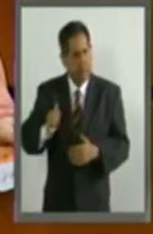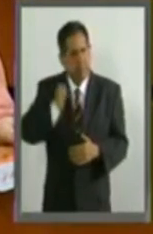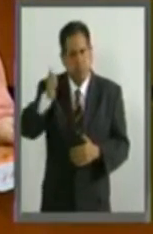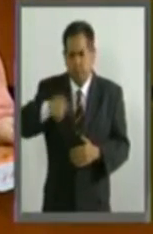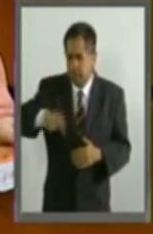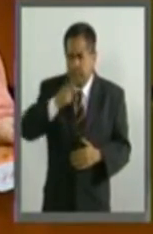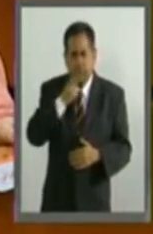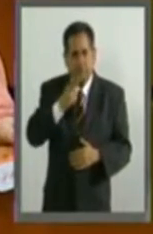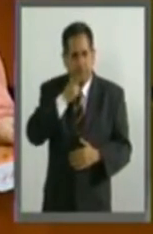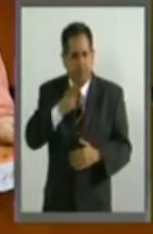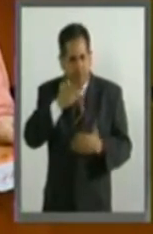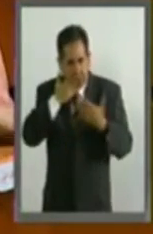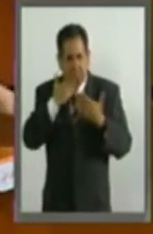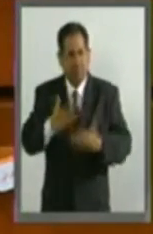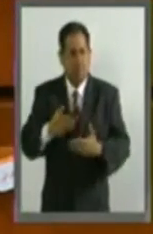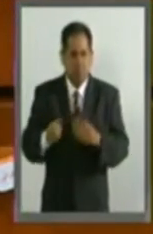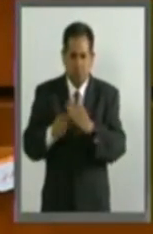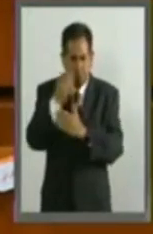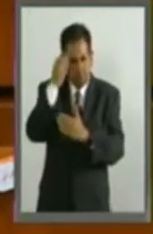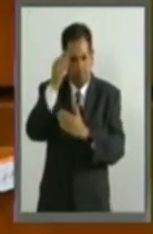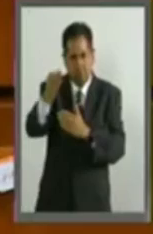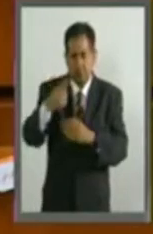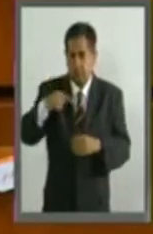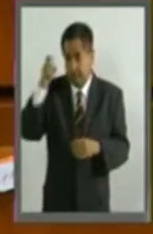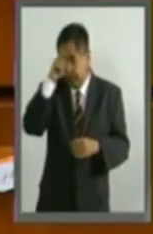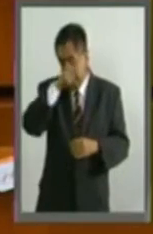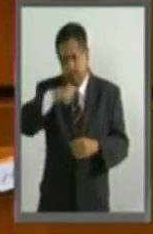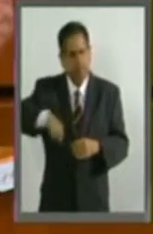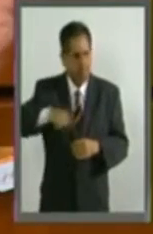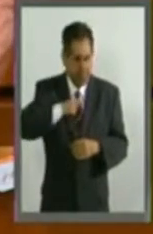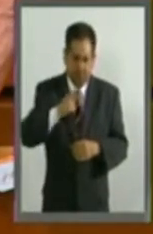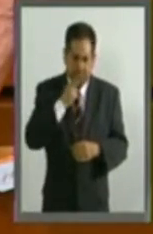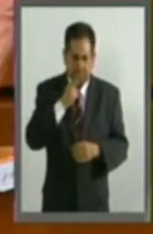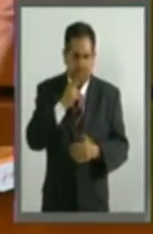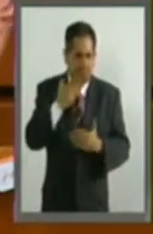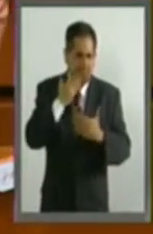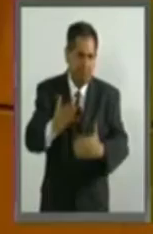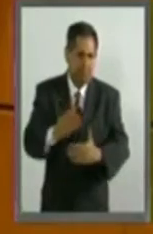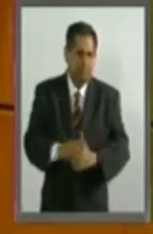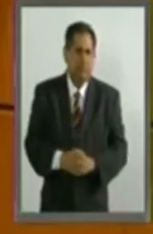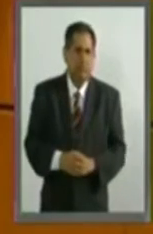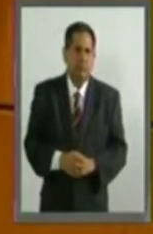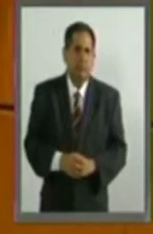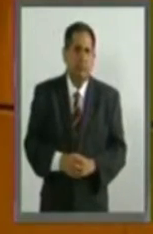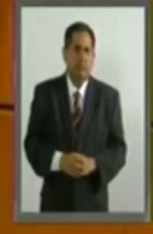en esta nueva etapa tan difícil que se está enfrentando por el país.